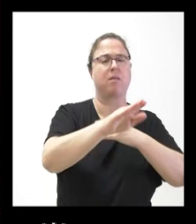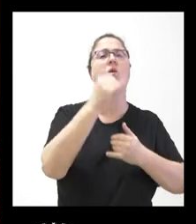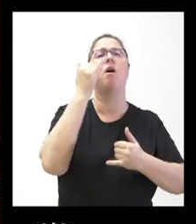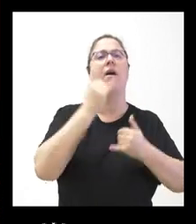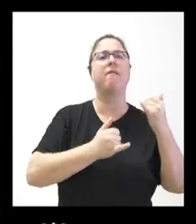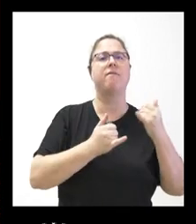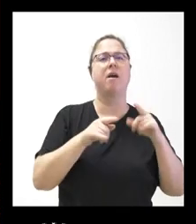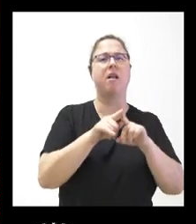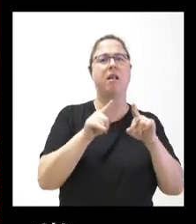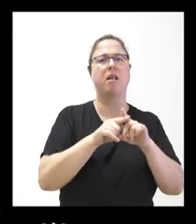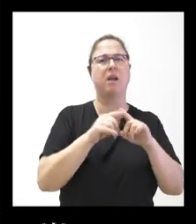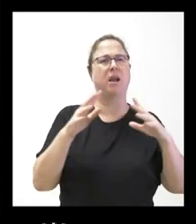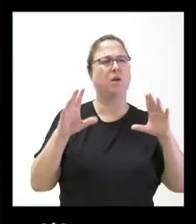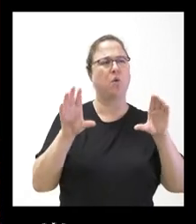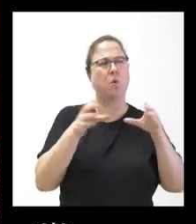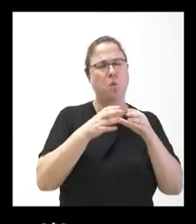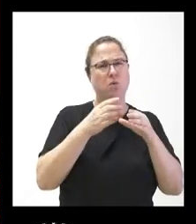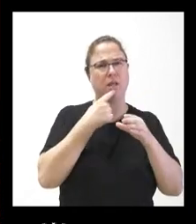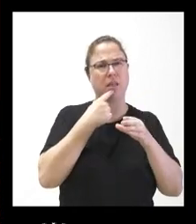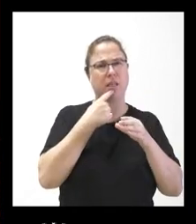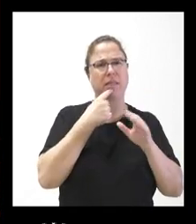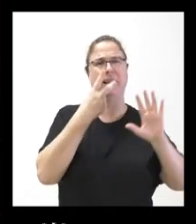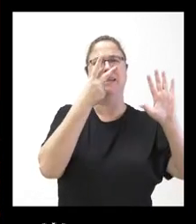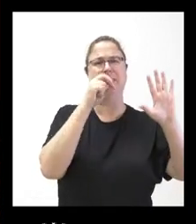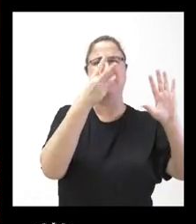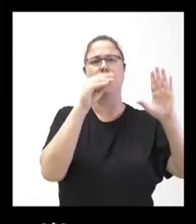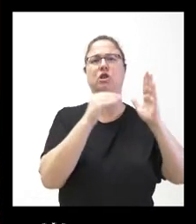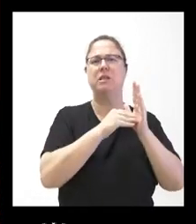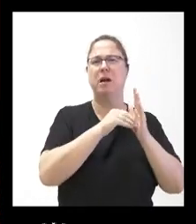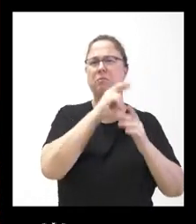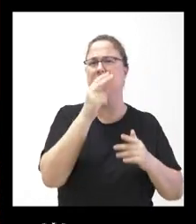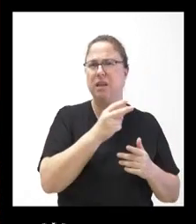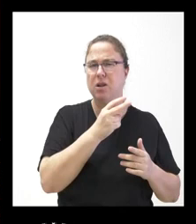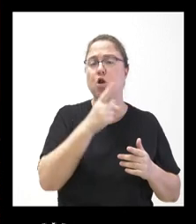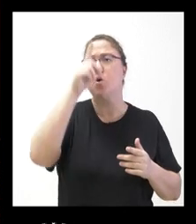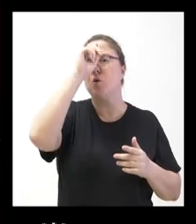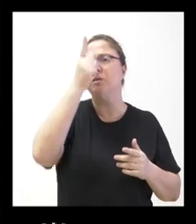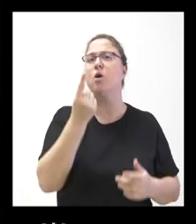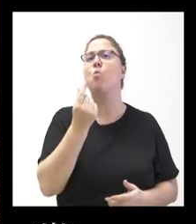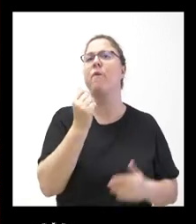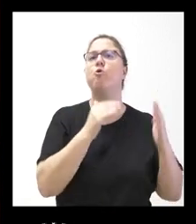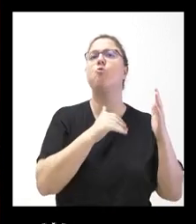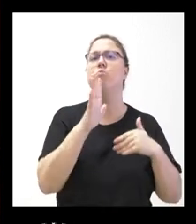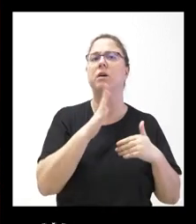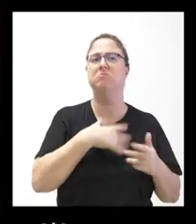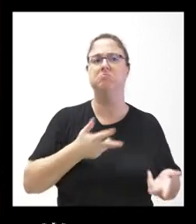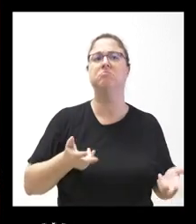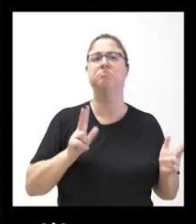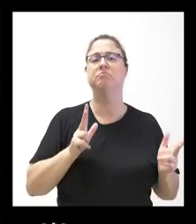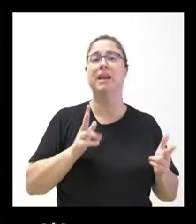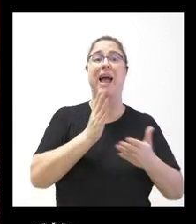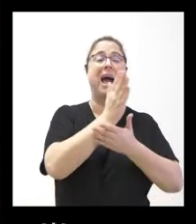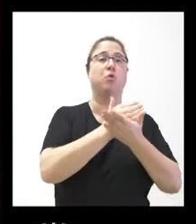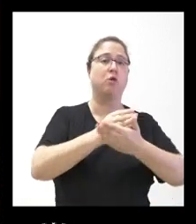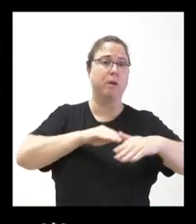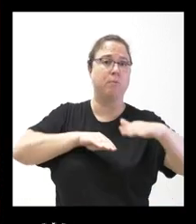la Junta creo que tiene estipulado unos 70 o 80 millones de euros que tenía que poner. No sé cuánto o cuánto más está dispuesto a poner el Gobierno autonómico para